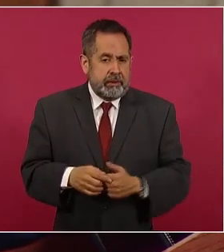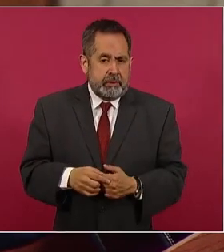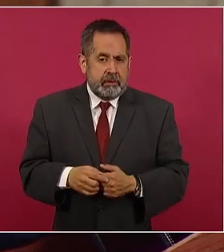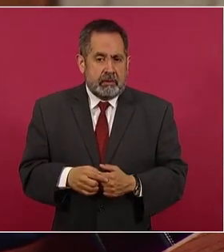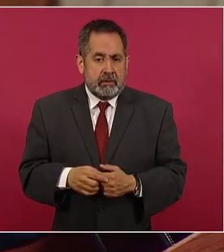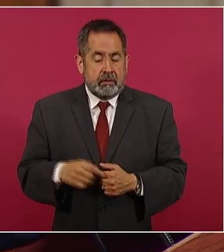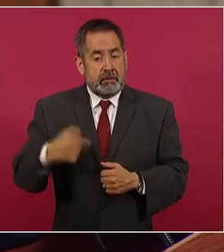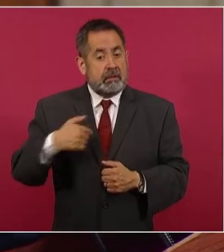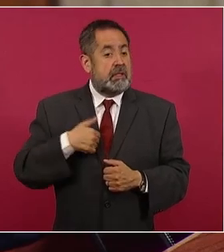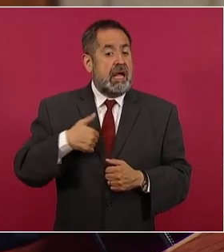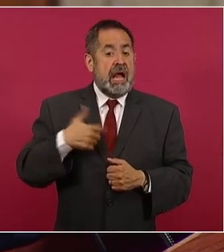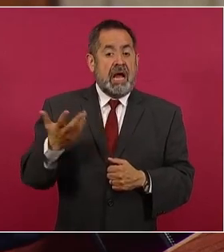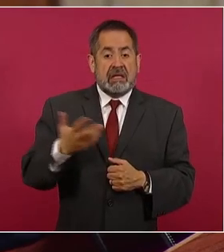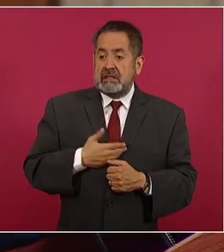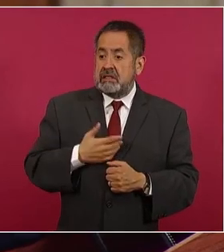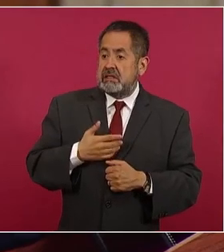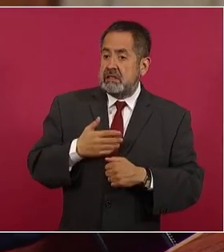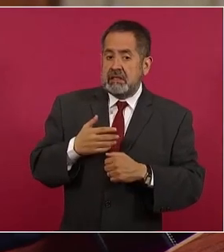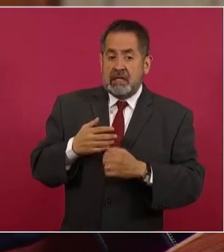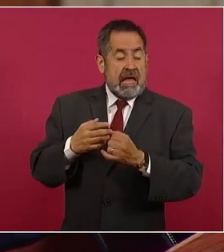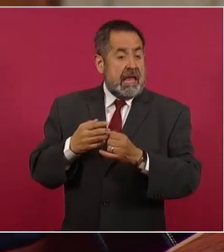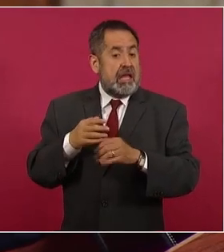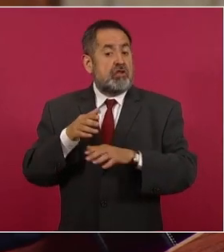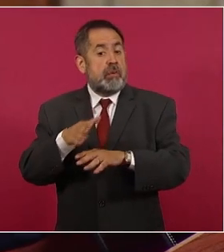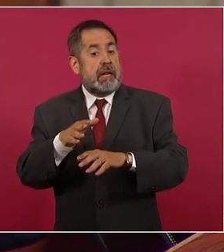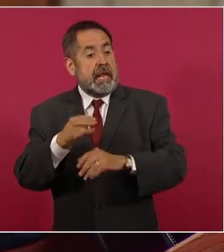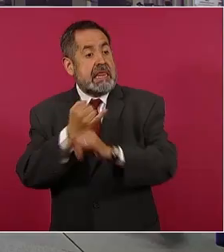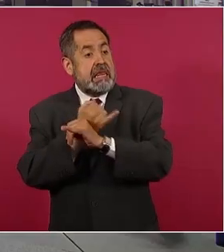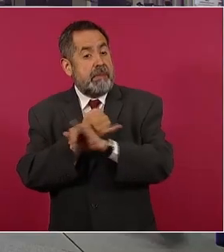Realice actos contra la independencia,